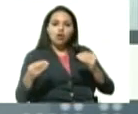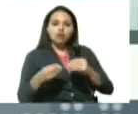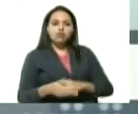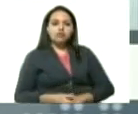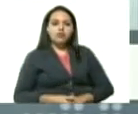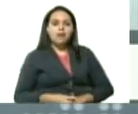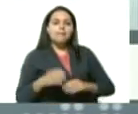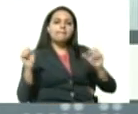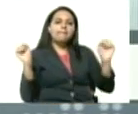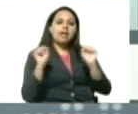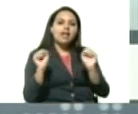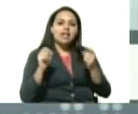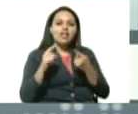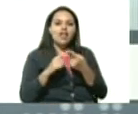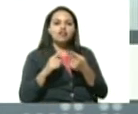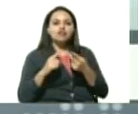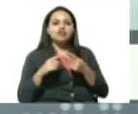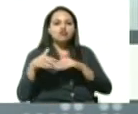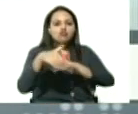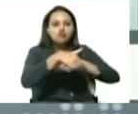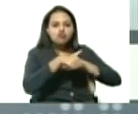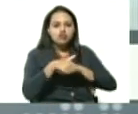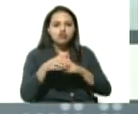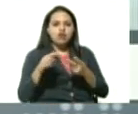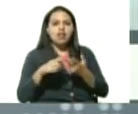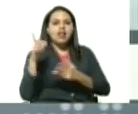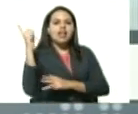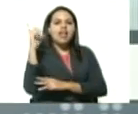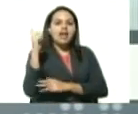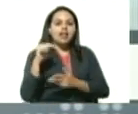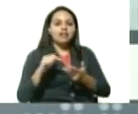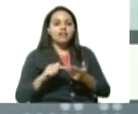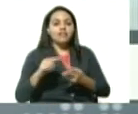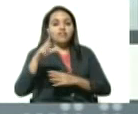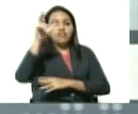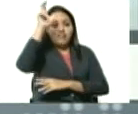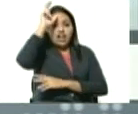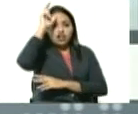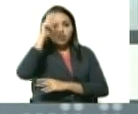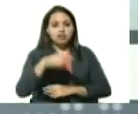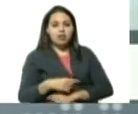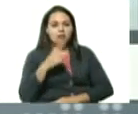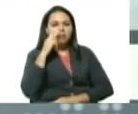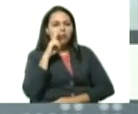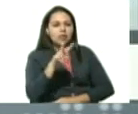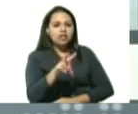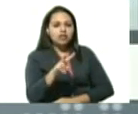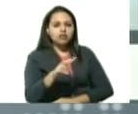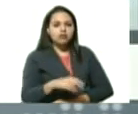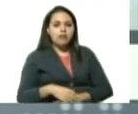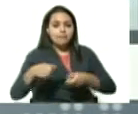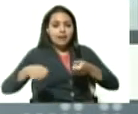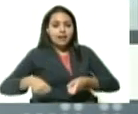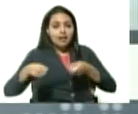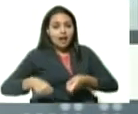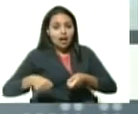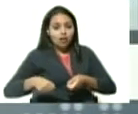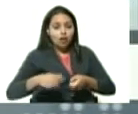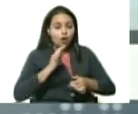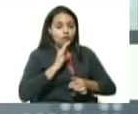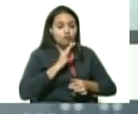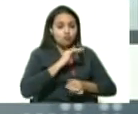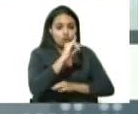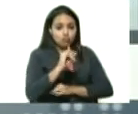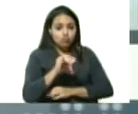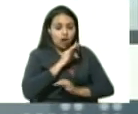Mérida Trujillo Lara Falcón hemos visto impacto del mercado de las pulgas del estado